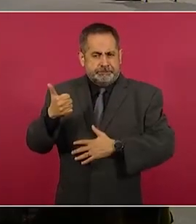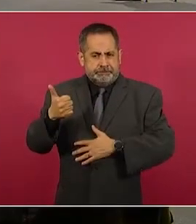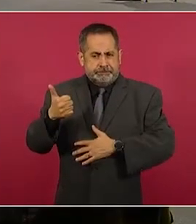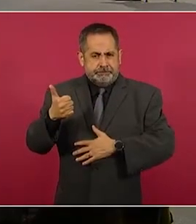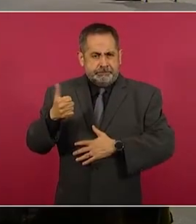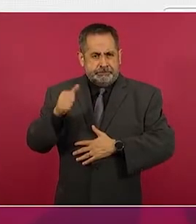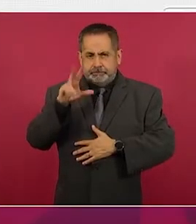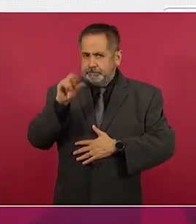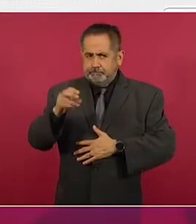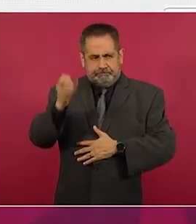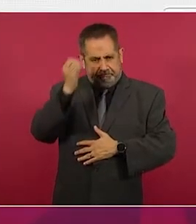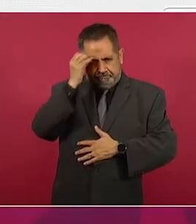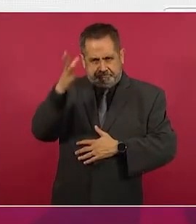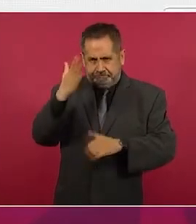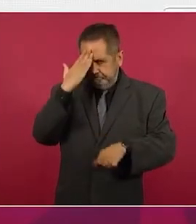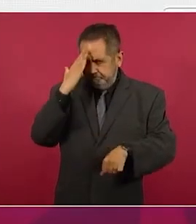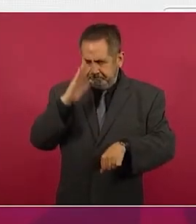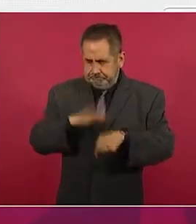olvida,